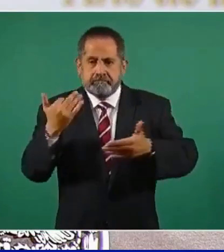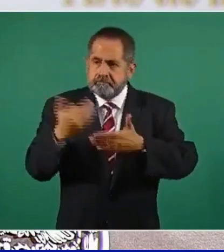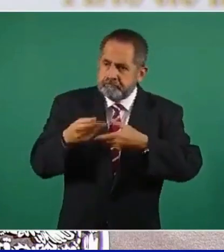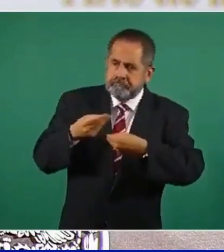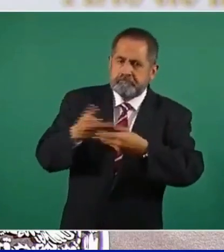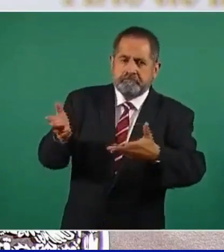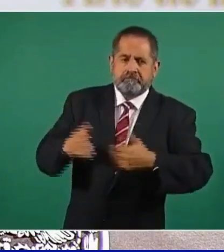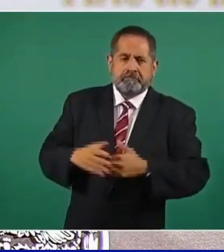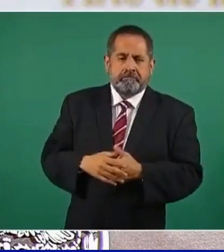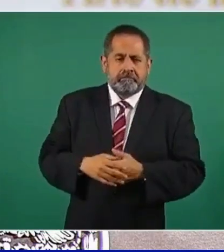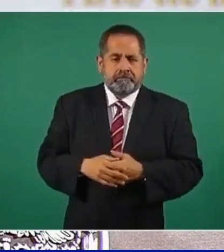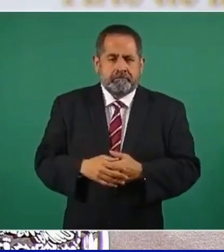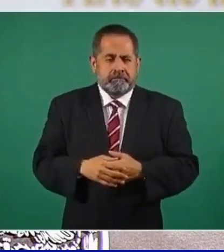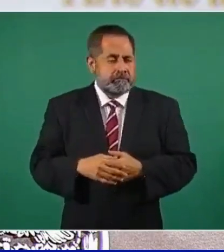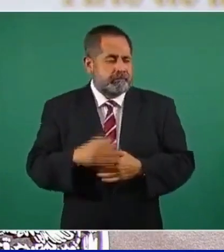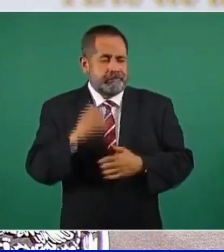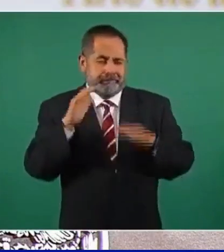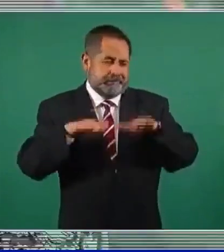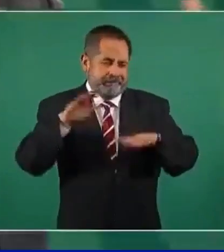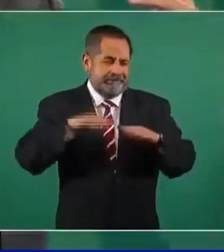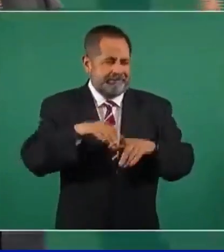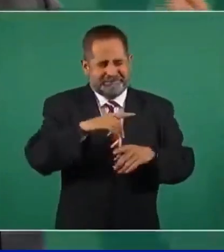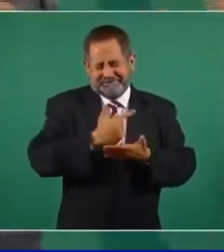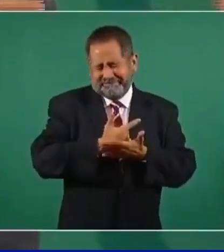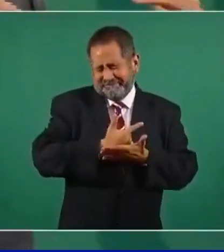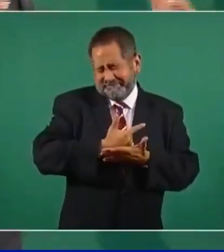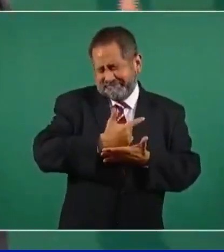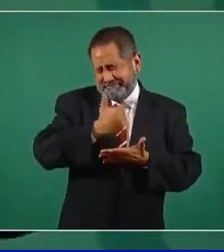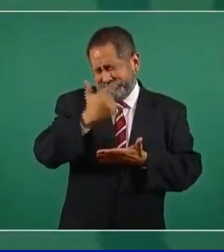Cuando hay un escándalo grande, grande, grande, grande,